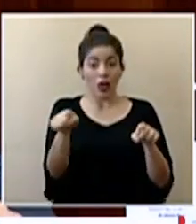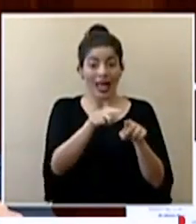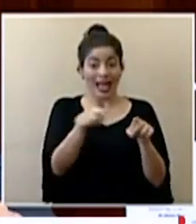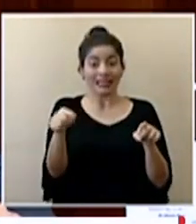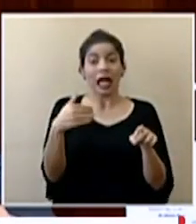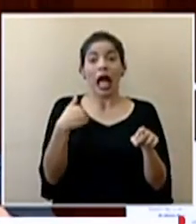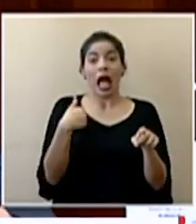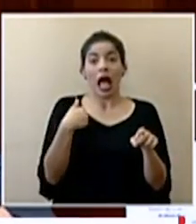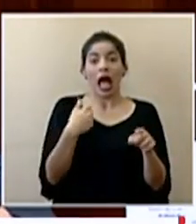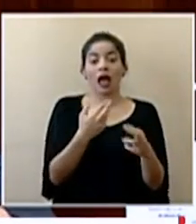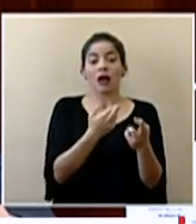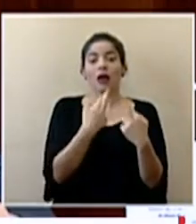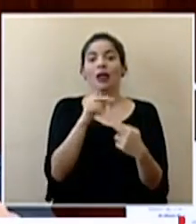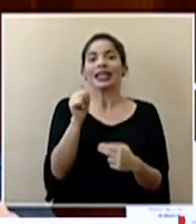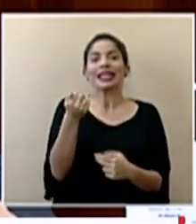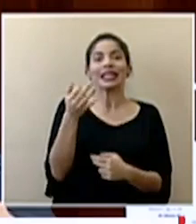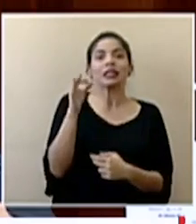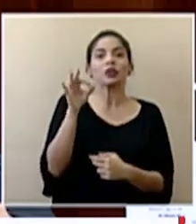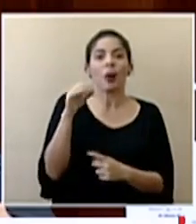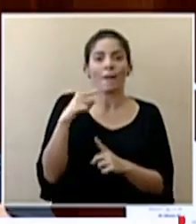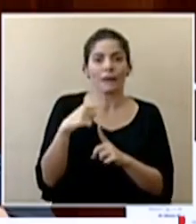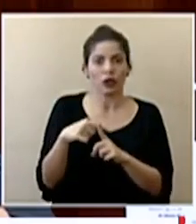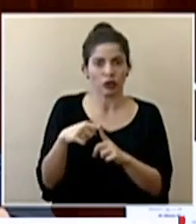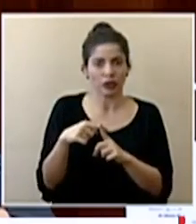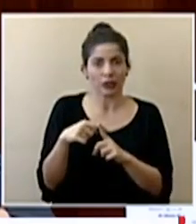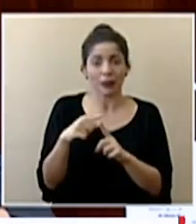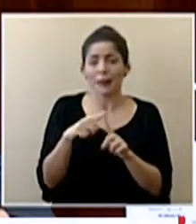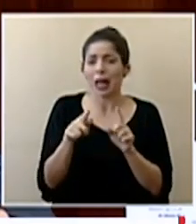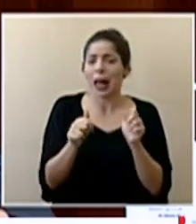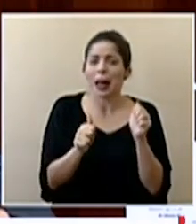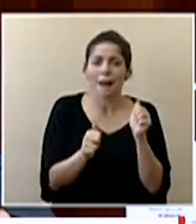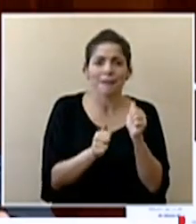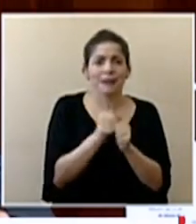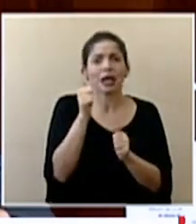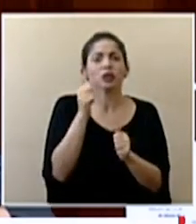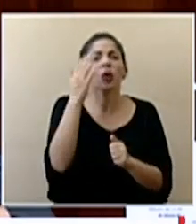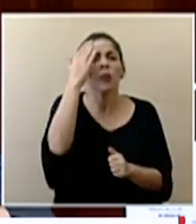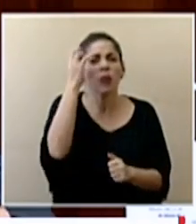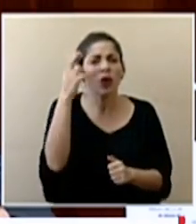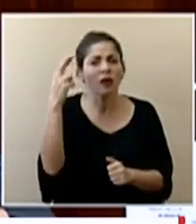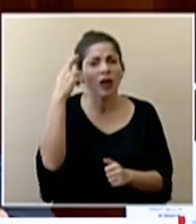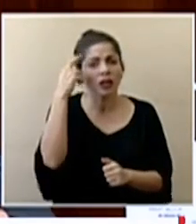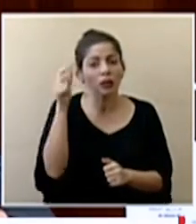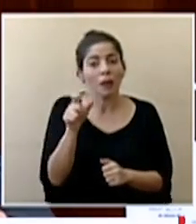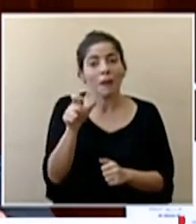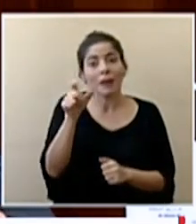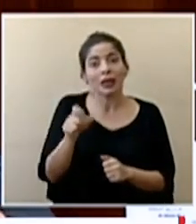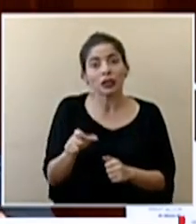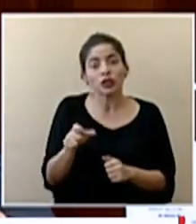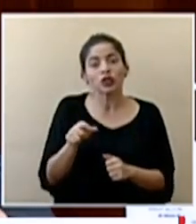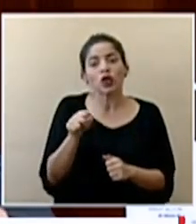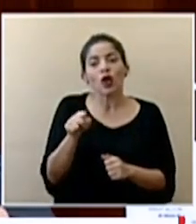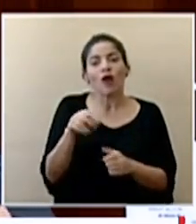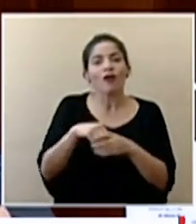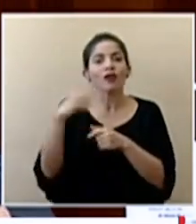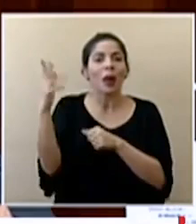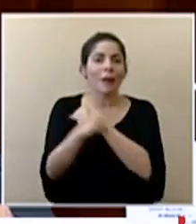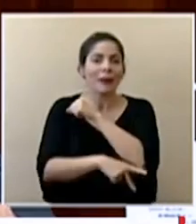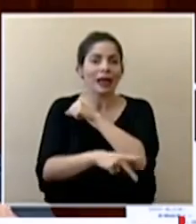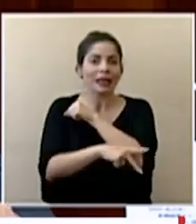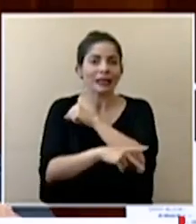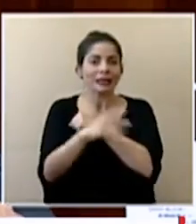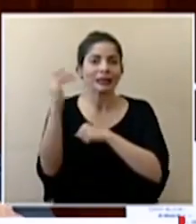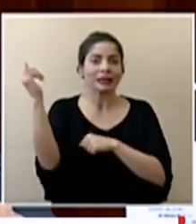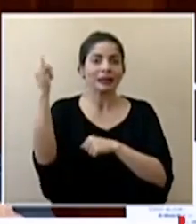tenemos 19 personas positivas. La gran mayoría de ellas han sido porque han tenido contacto o han estado más bien fuera del país